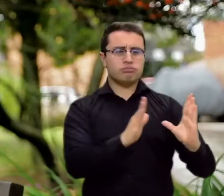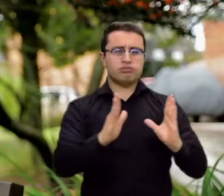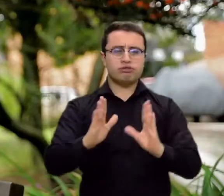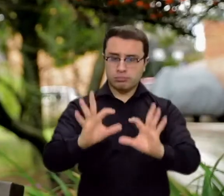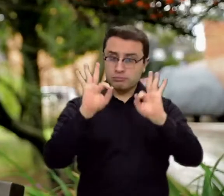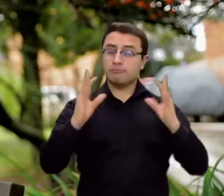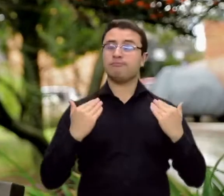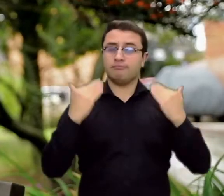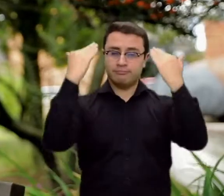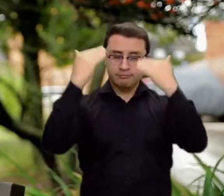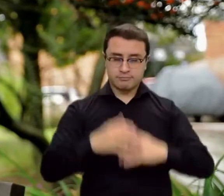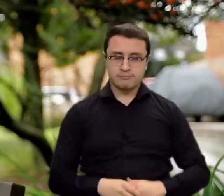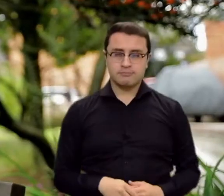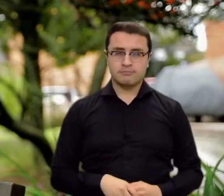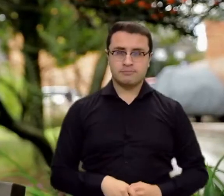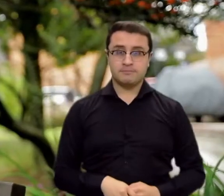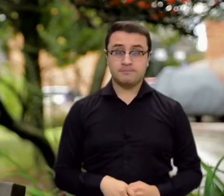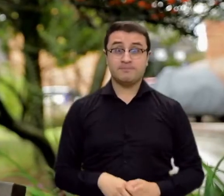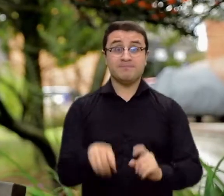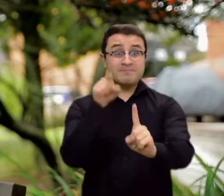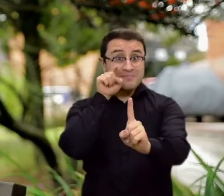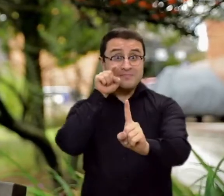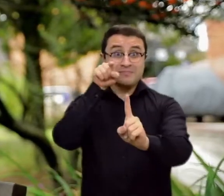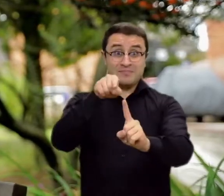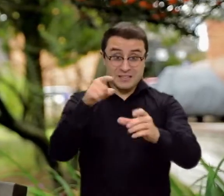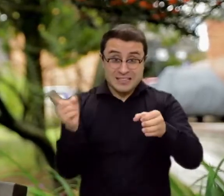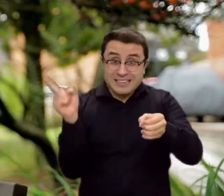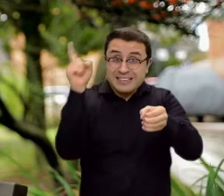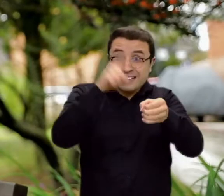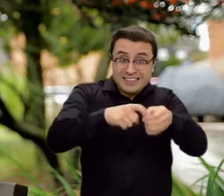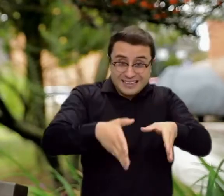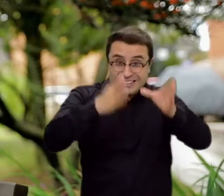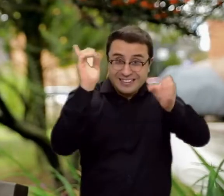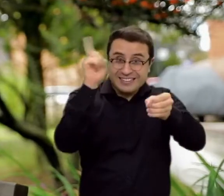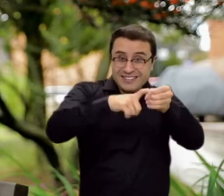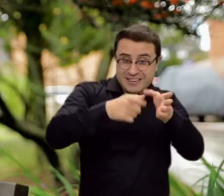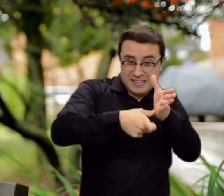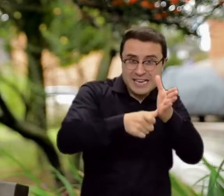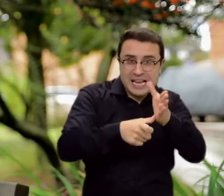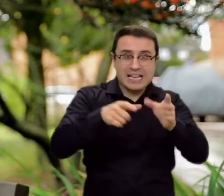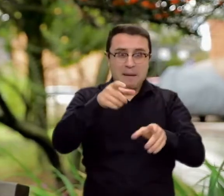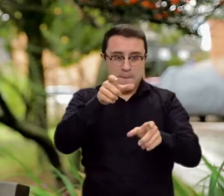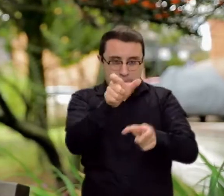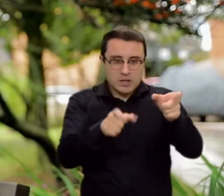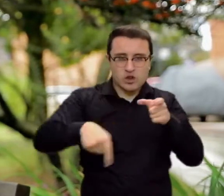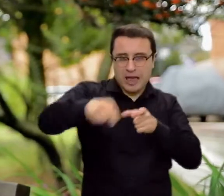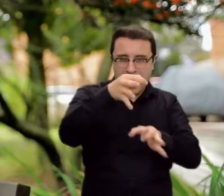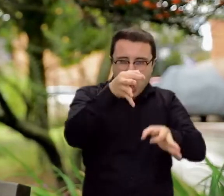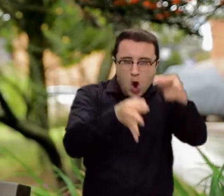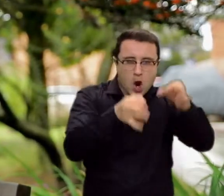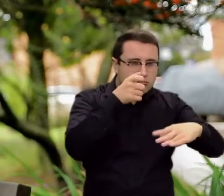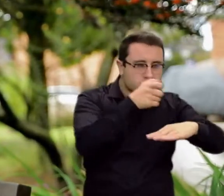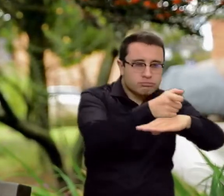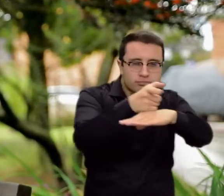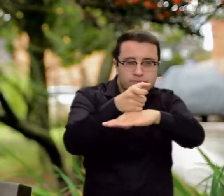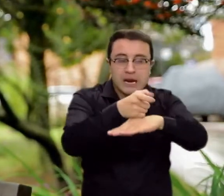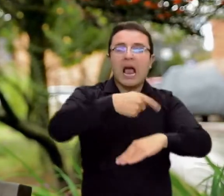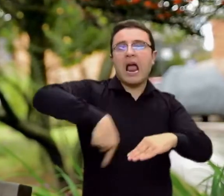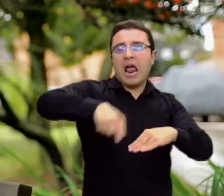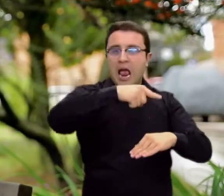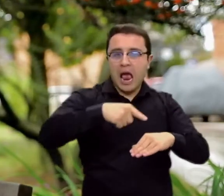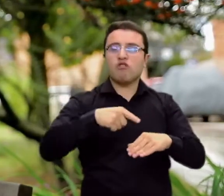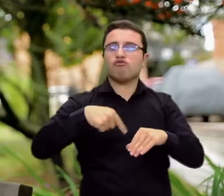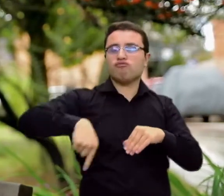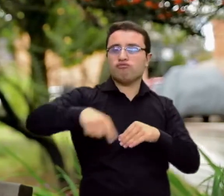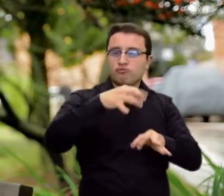Uno de los desafíos de la registraduría es garantizar la salud de los jurados de votación. Todos han sido preparados en temas